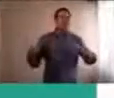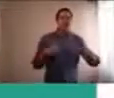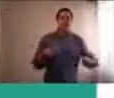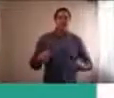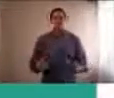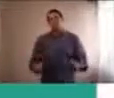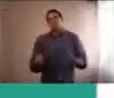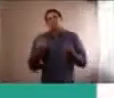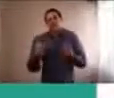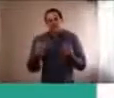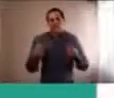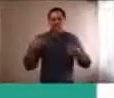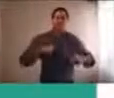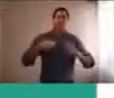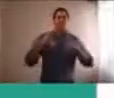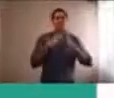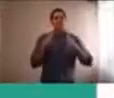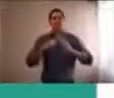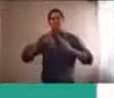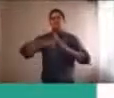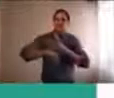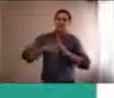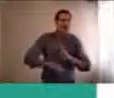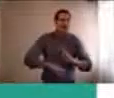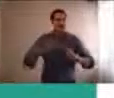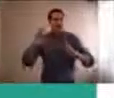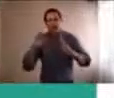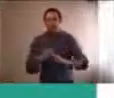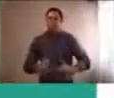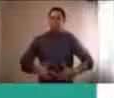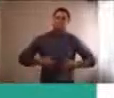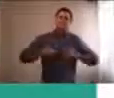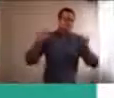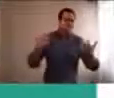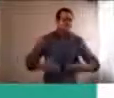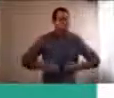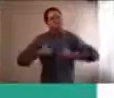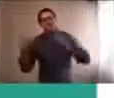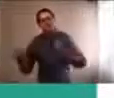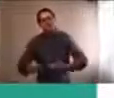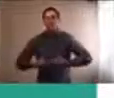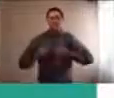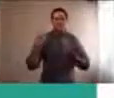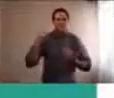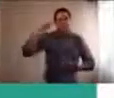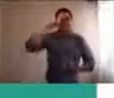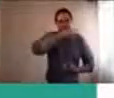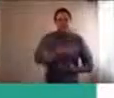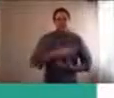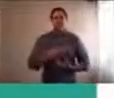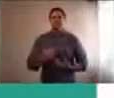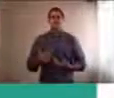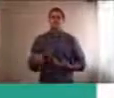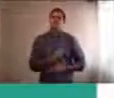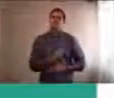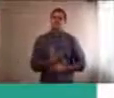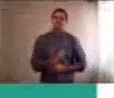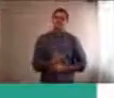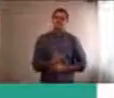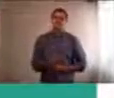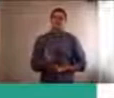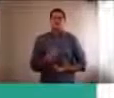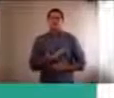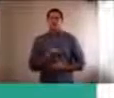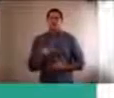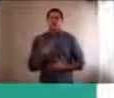estar encerrados, y porque todo se complicó un poco más, esto al final nos termina jugando en contra. Entonces,